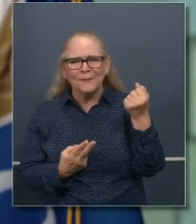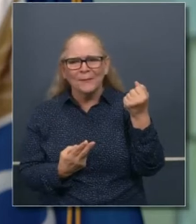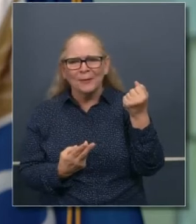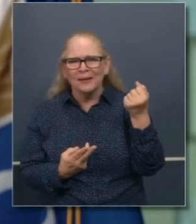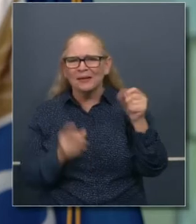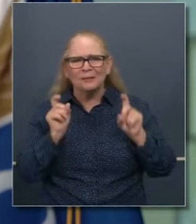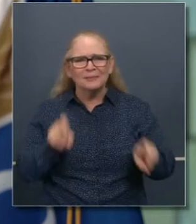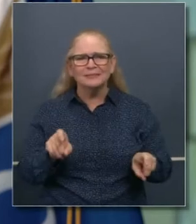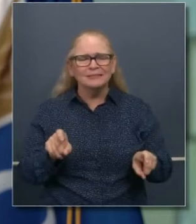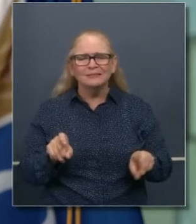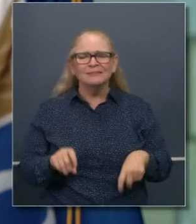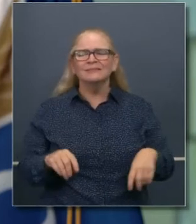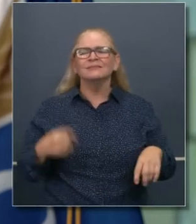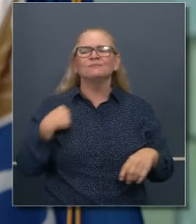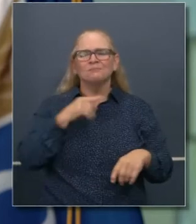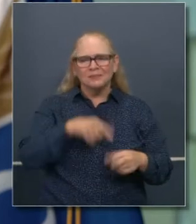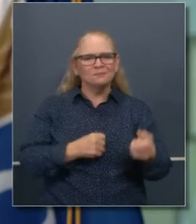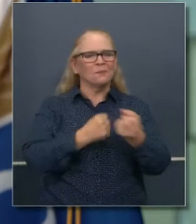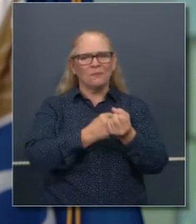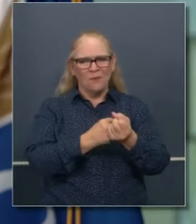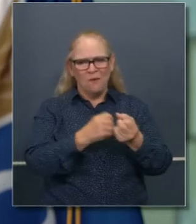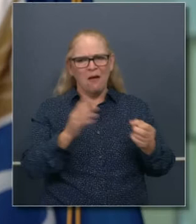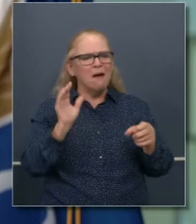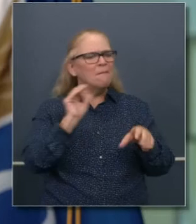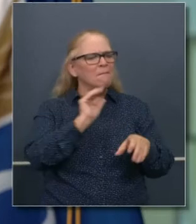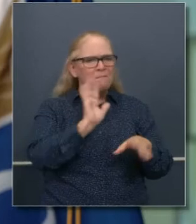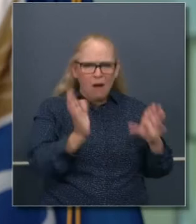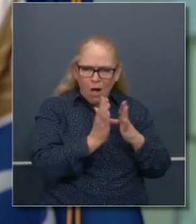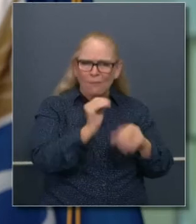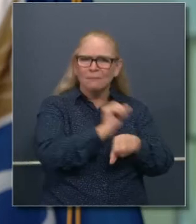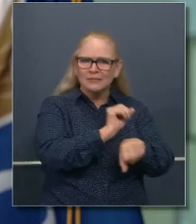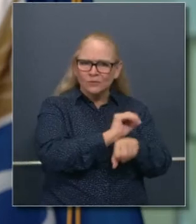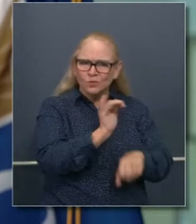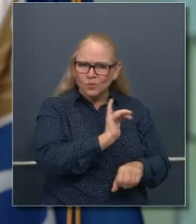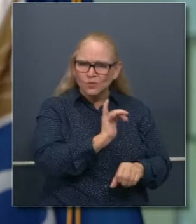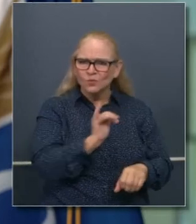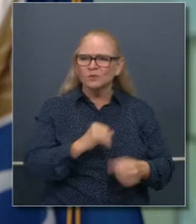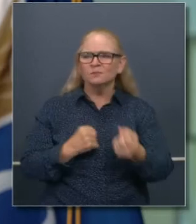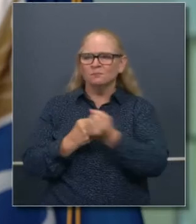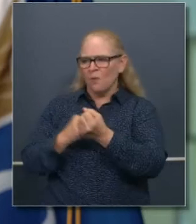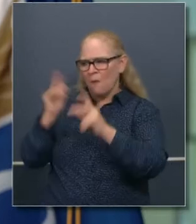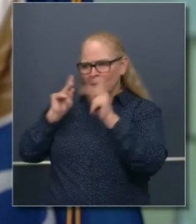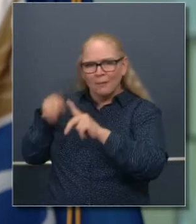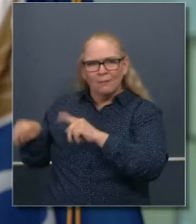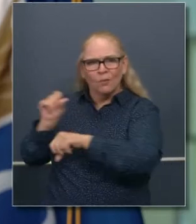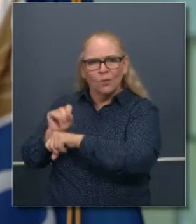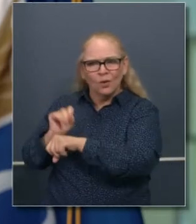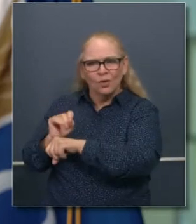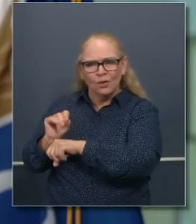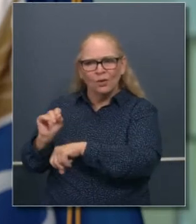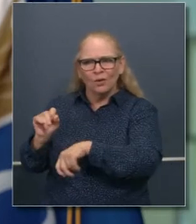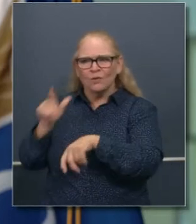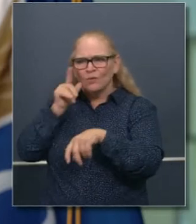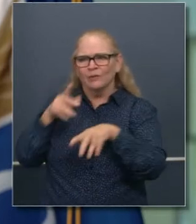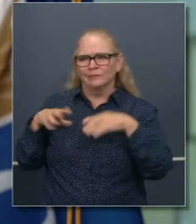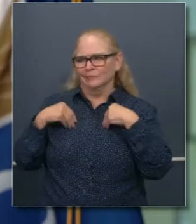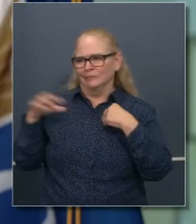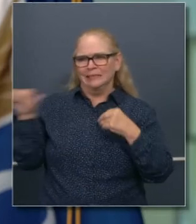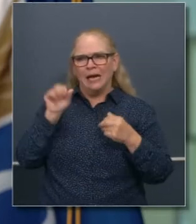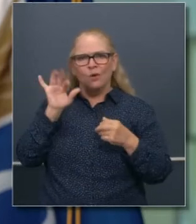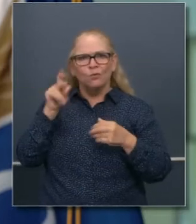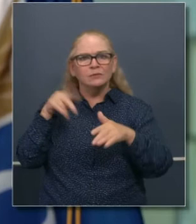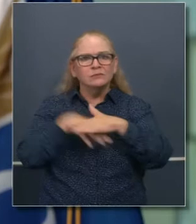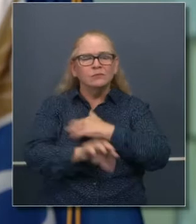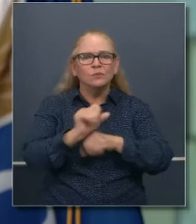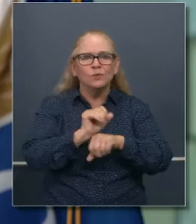creación de empleos, que estemos apoyando a nuestros pequeños comerciantes, que estemos apoyando a la gente que toma riesgos y